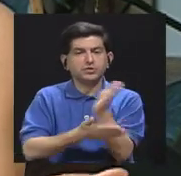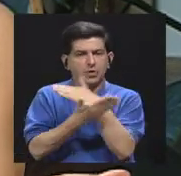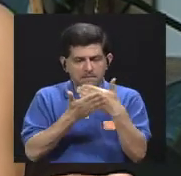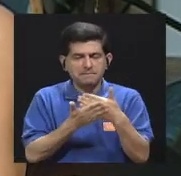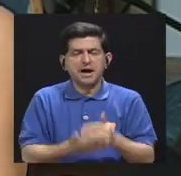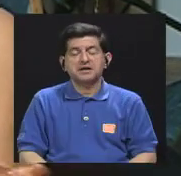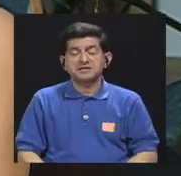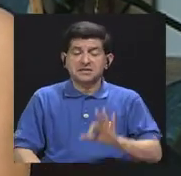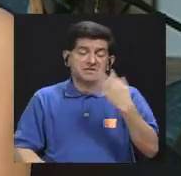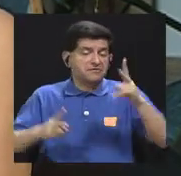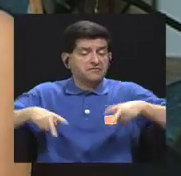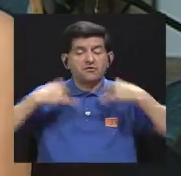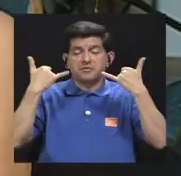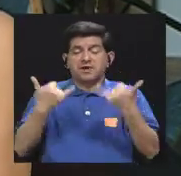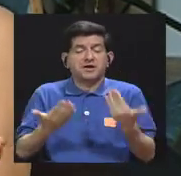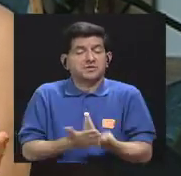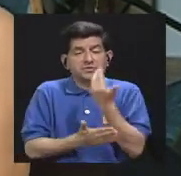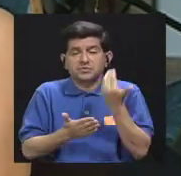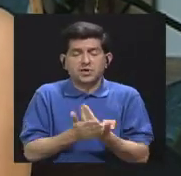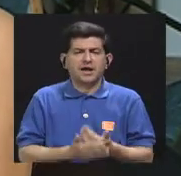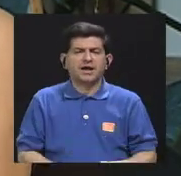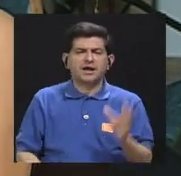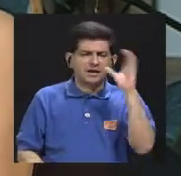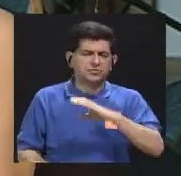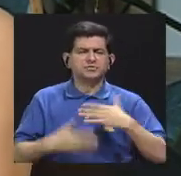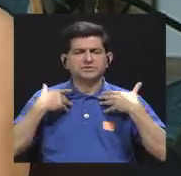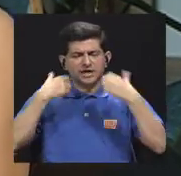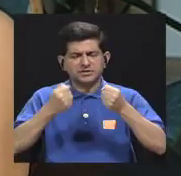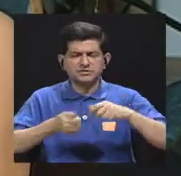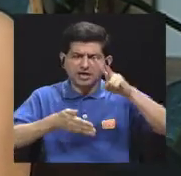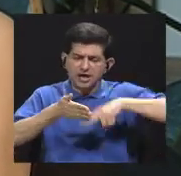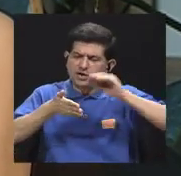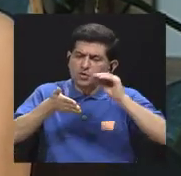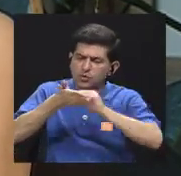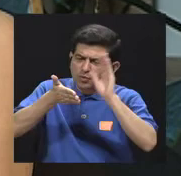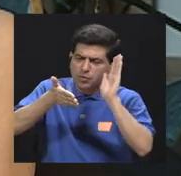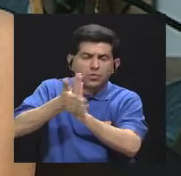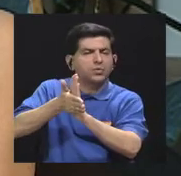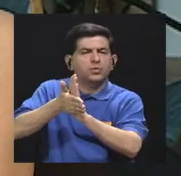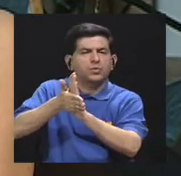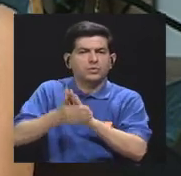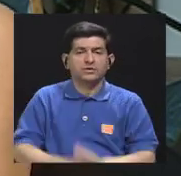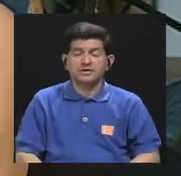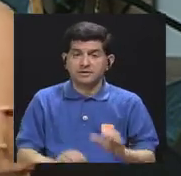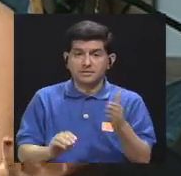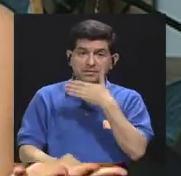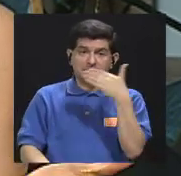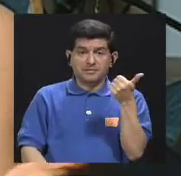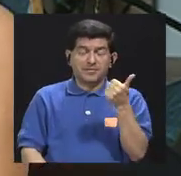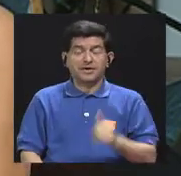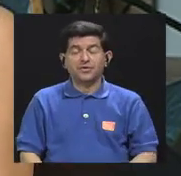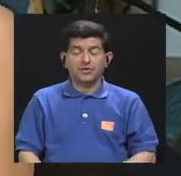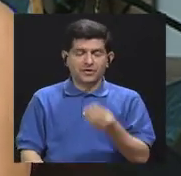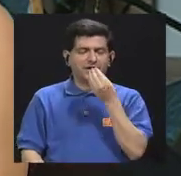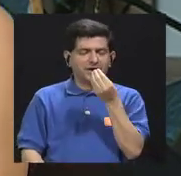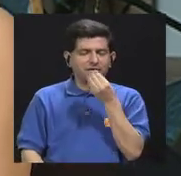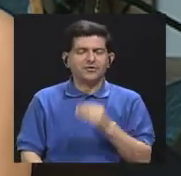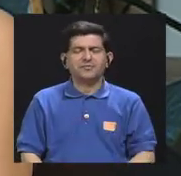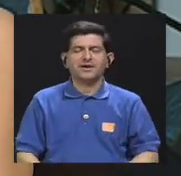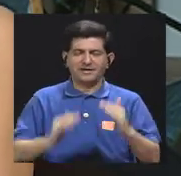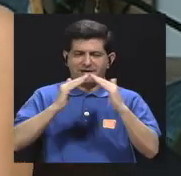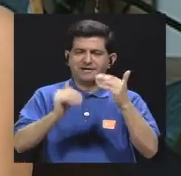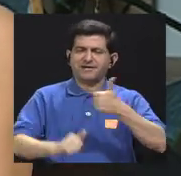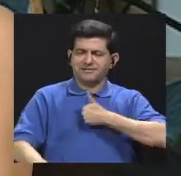parte de nuestros estilos de vida modernos buscarlos más saludables leer las etiquetas no hay nada más rico que consumir alimentos de